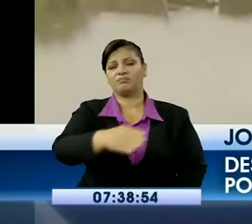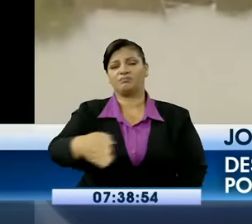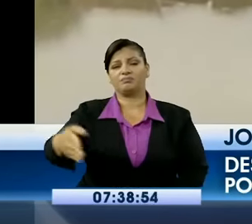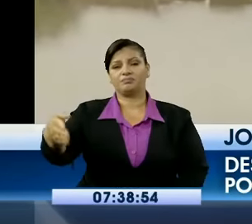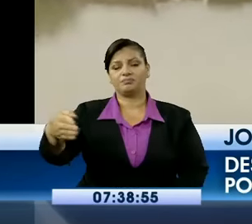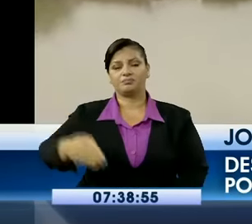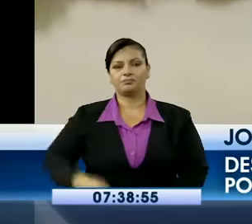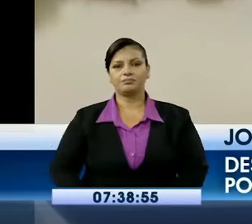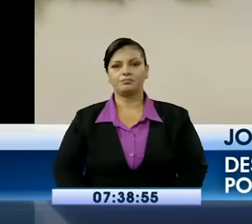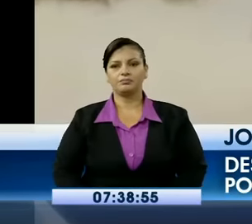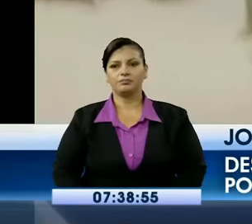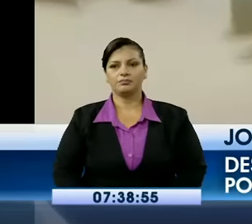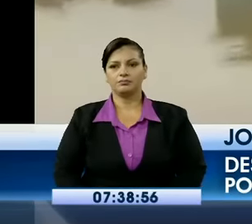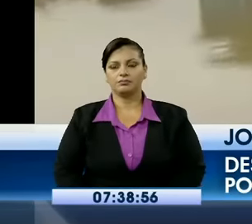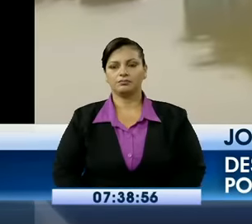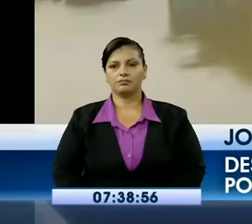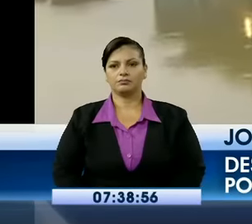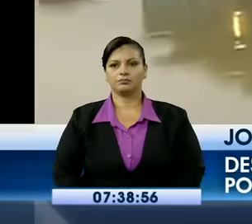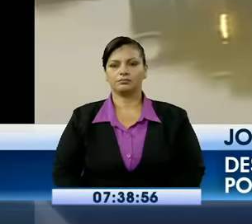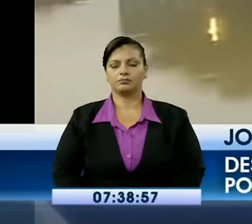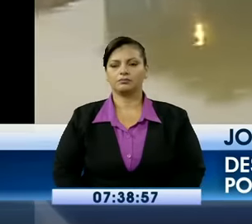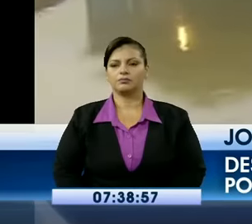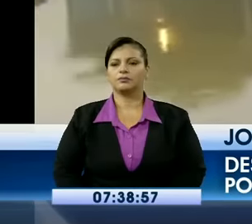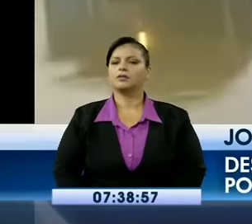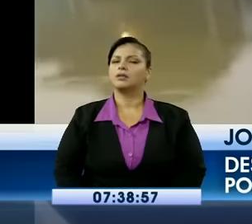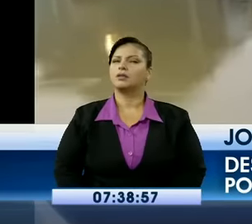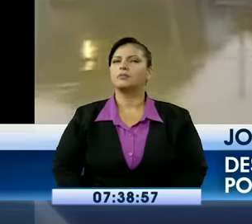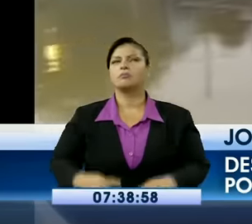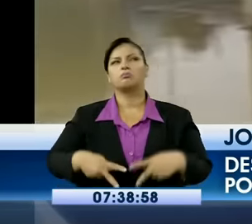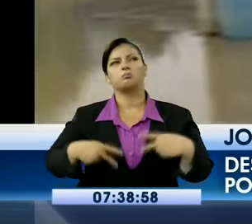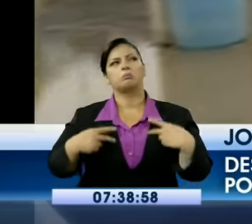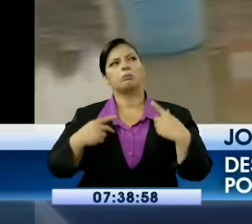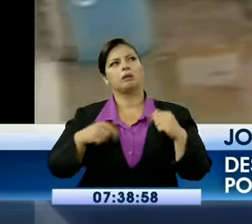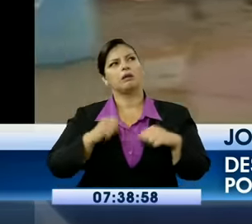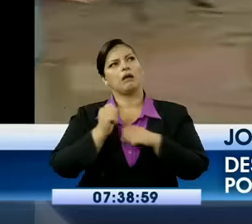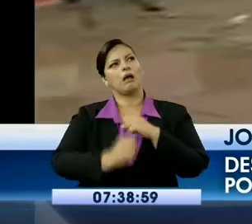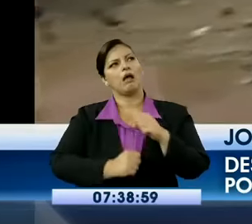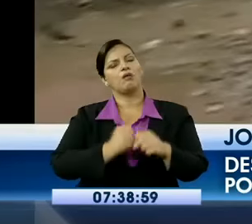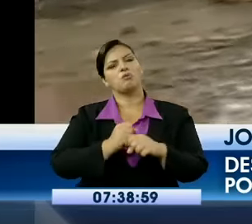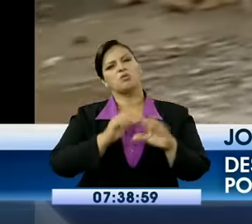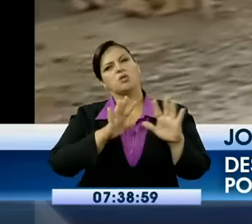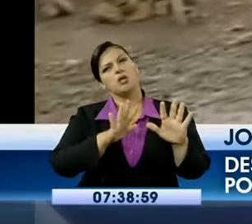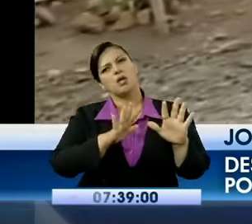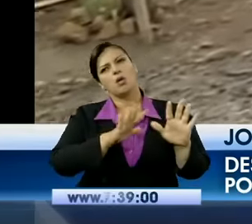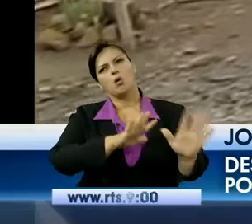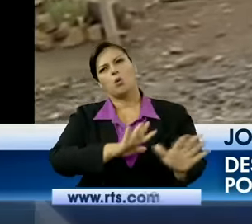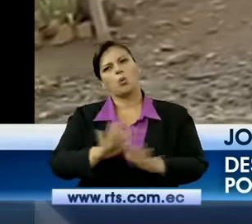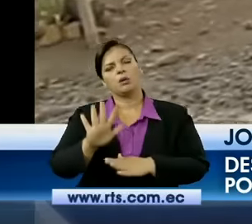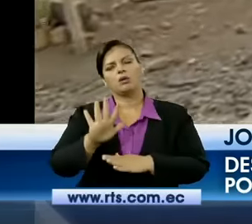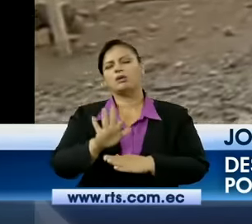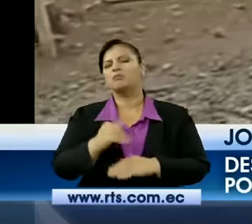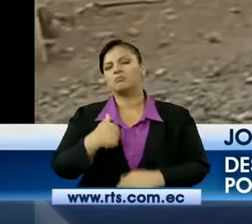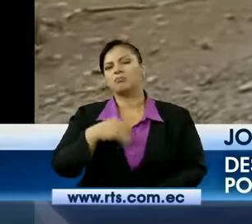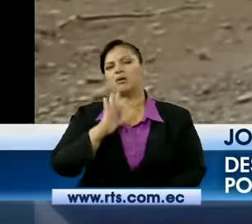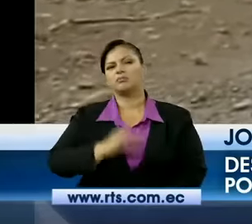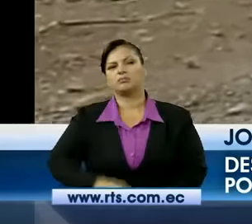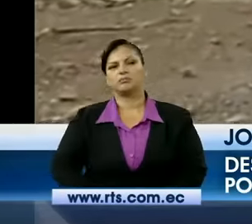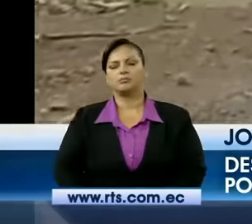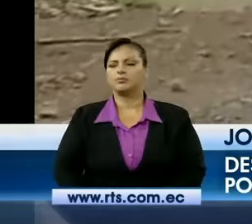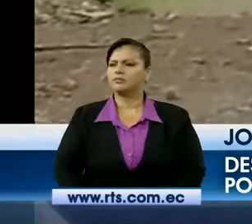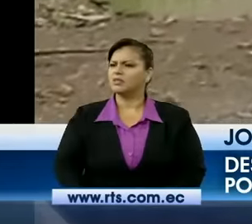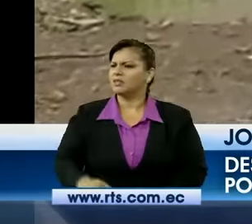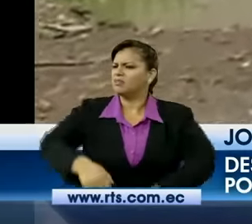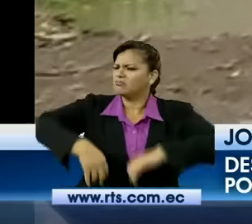habitando en este sector? Uy, ya más de unos 10, 15 años. 15 años. En cada temporada invernal siempre ha sido lo mismo.